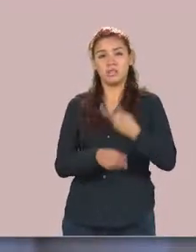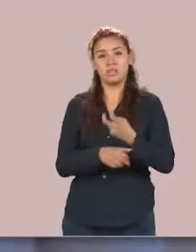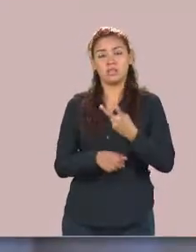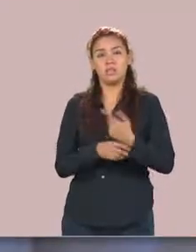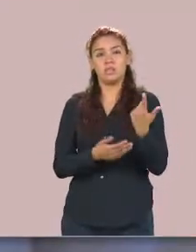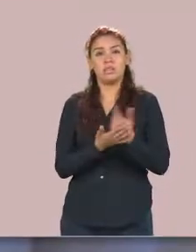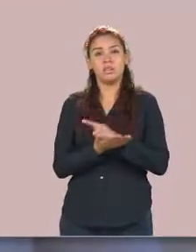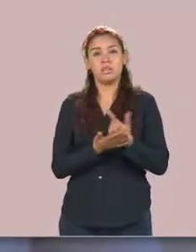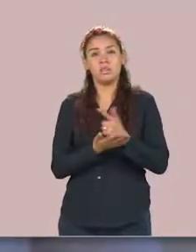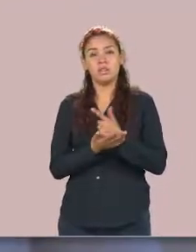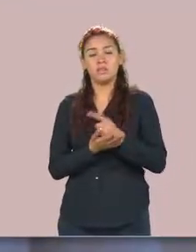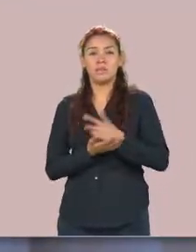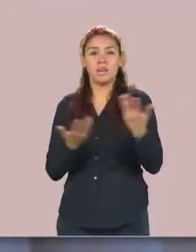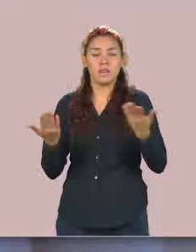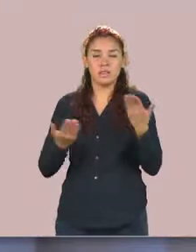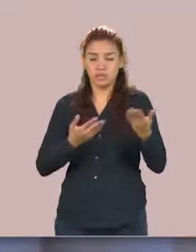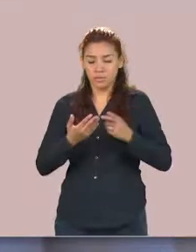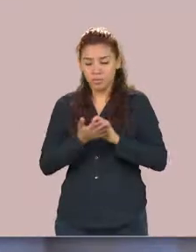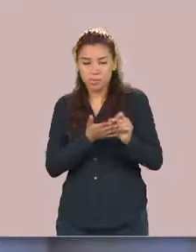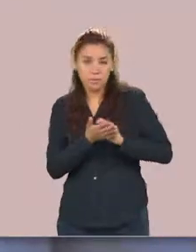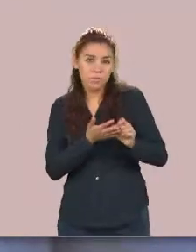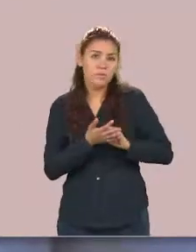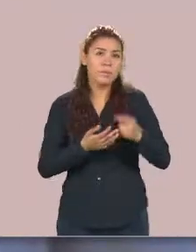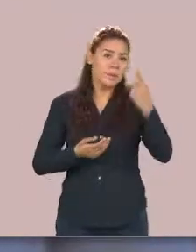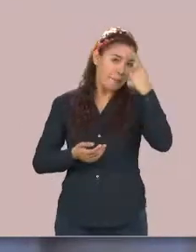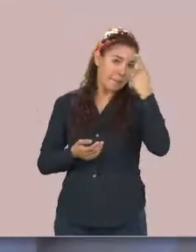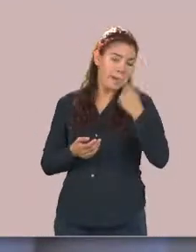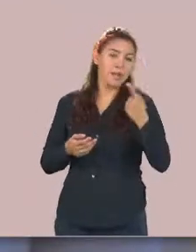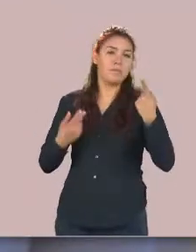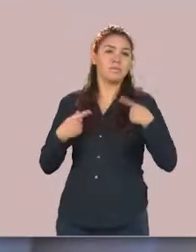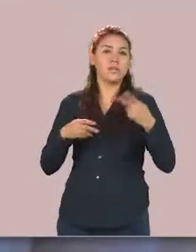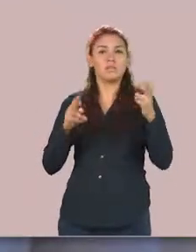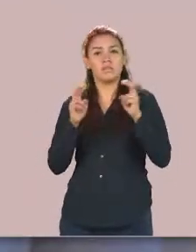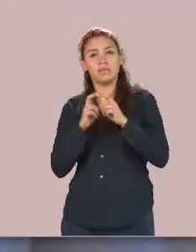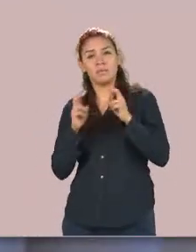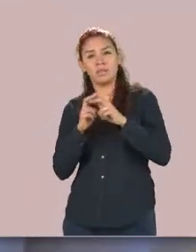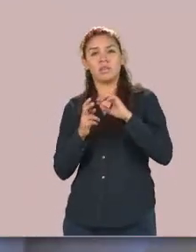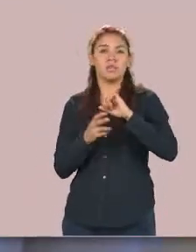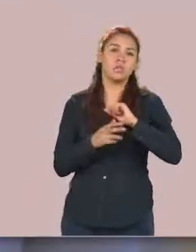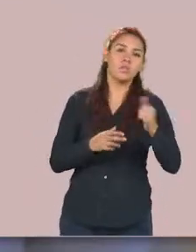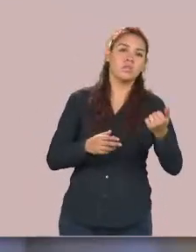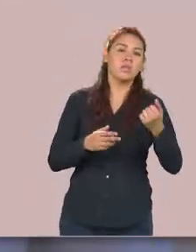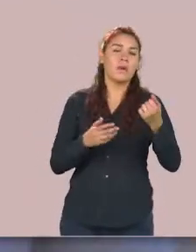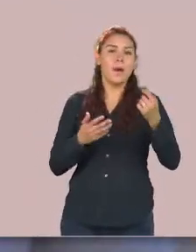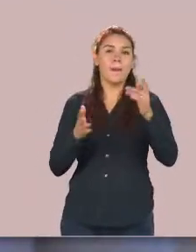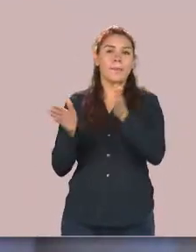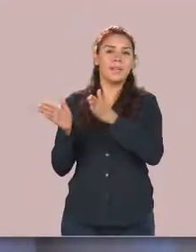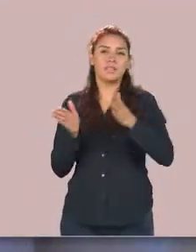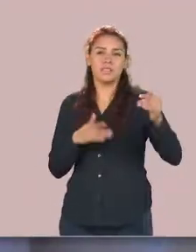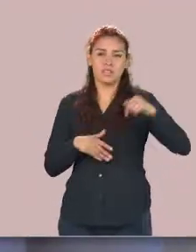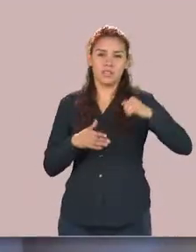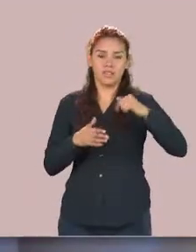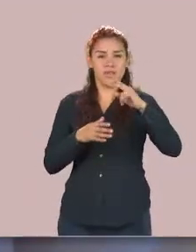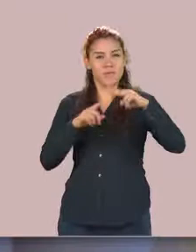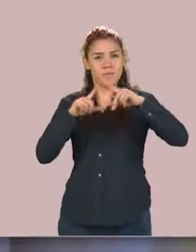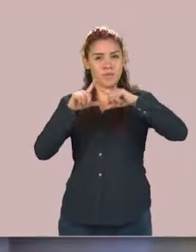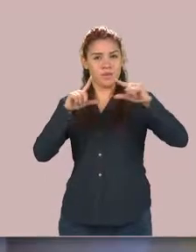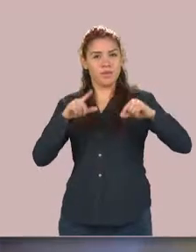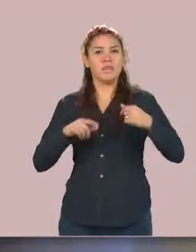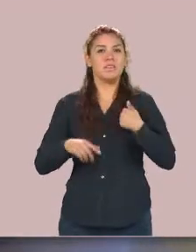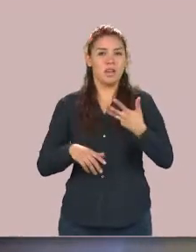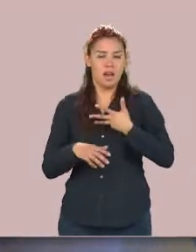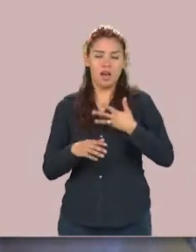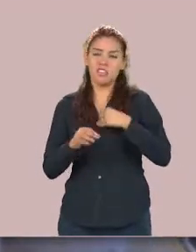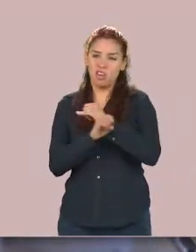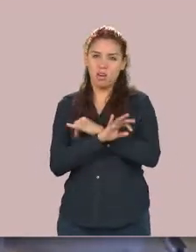que tiene que ver con las zonas conurbadas de Tampico y la planeación regional. Esto ya salió a publicación, es un libro individual y